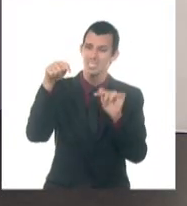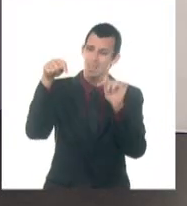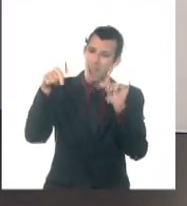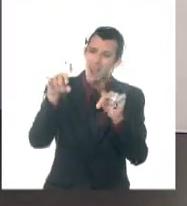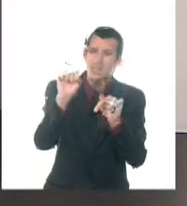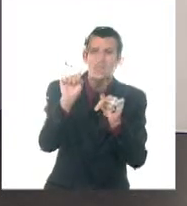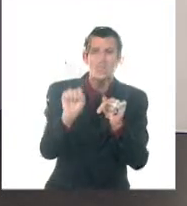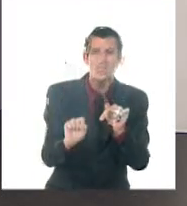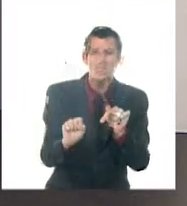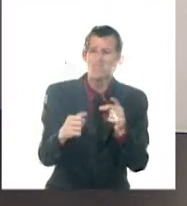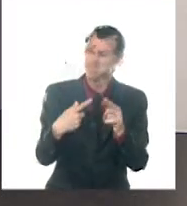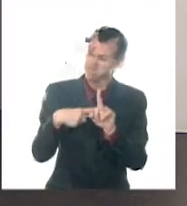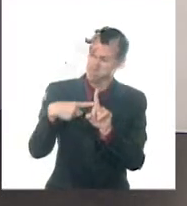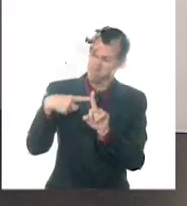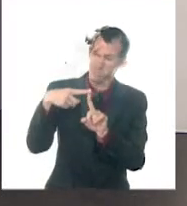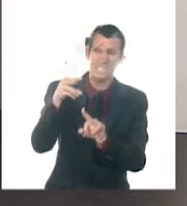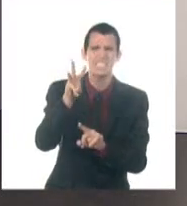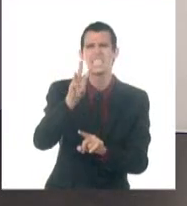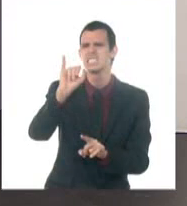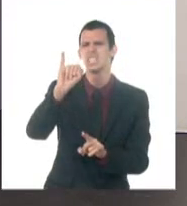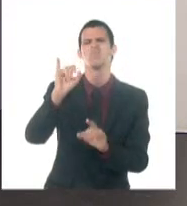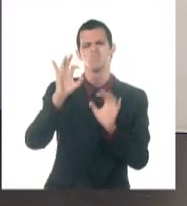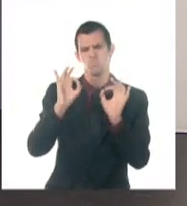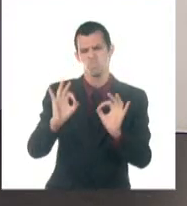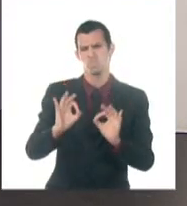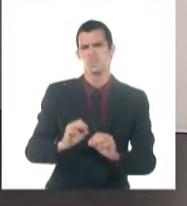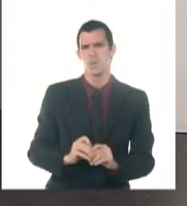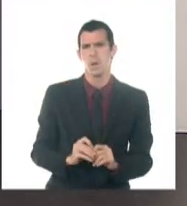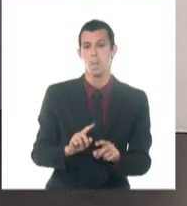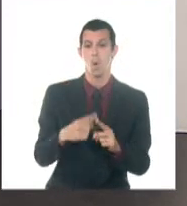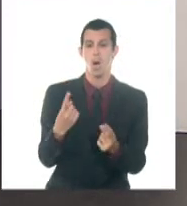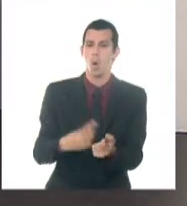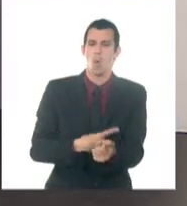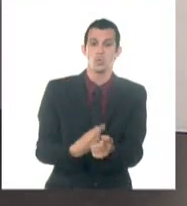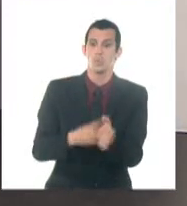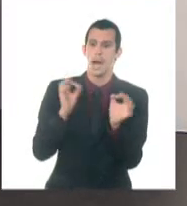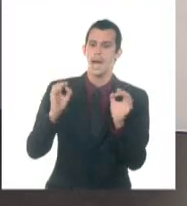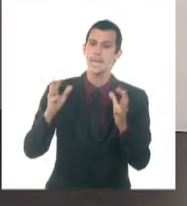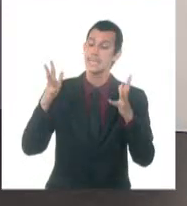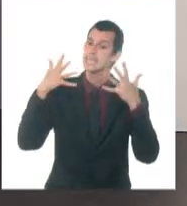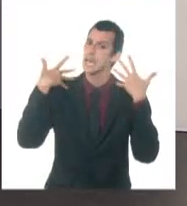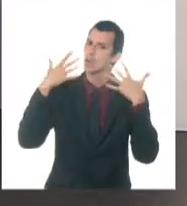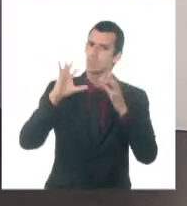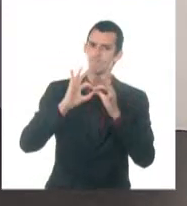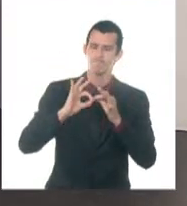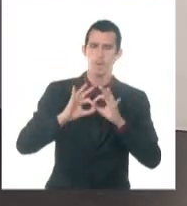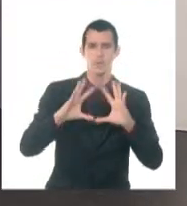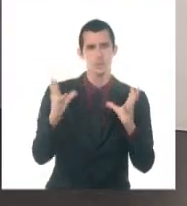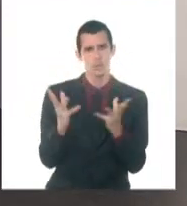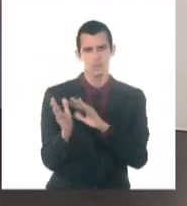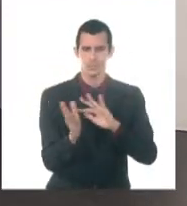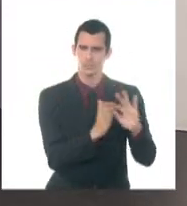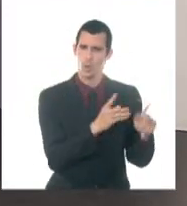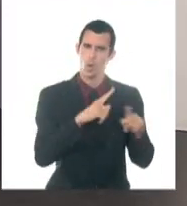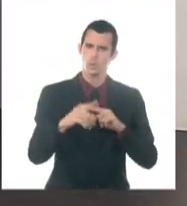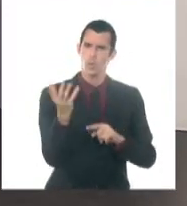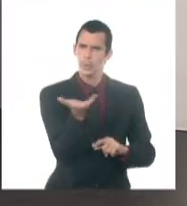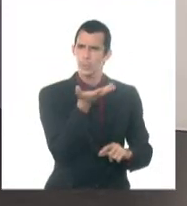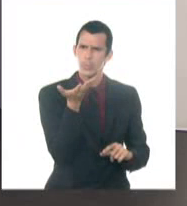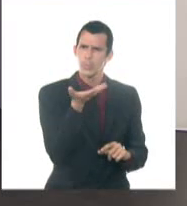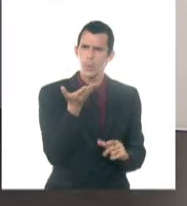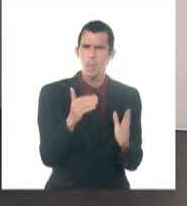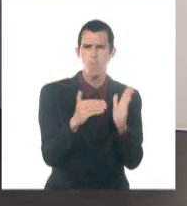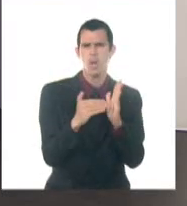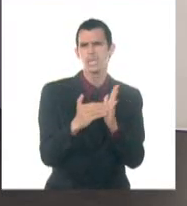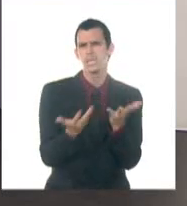seguramente hasta los 36 grados en algunas localidades, incluso con algunas temperaturas superiores. Los vientos van a seguir siendo variables débiles para la tarde. Tendremos brisas